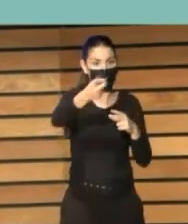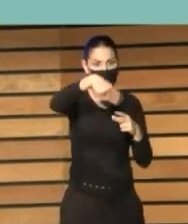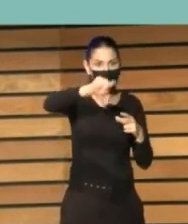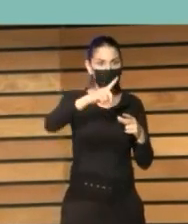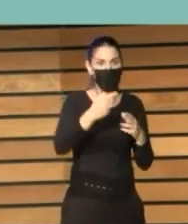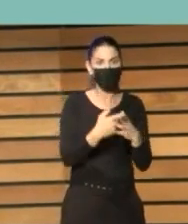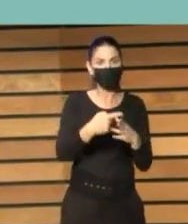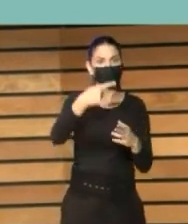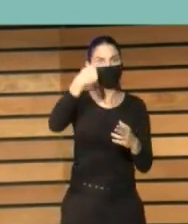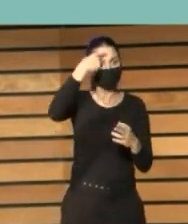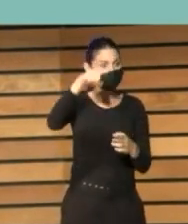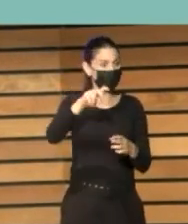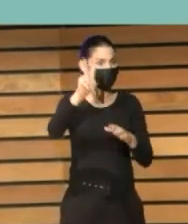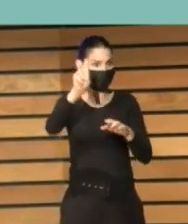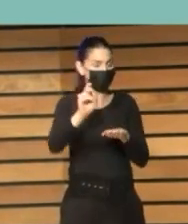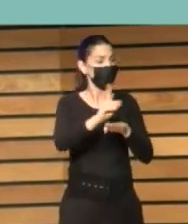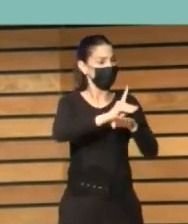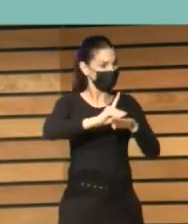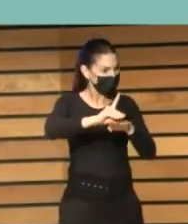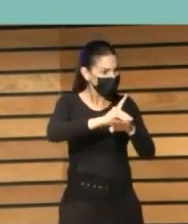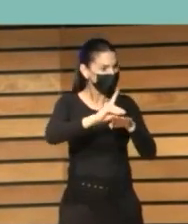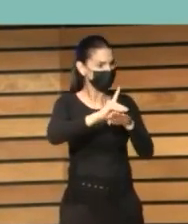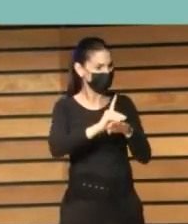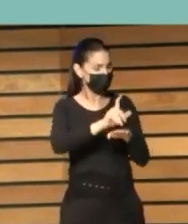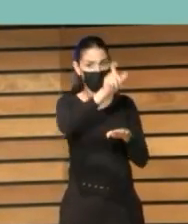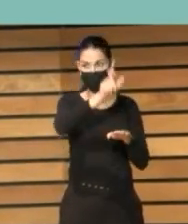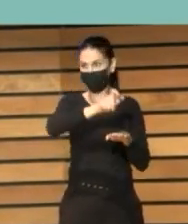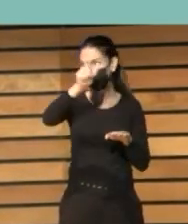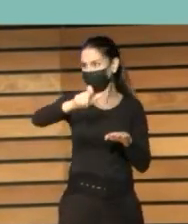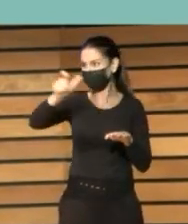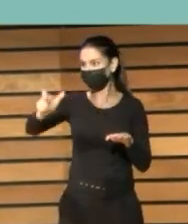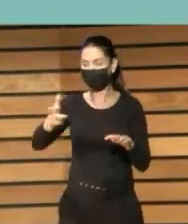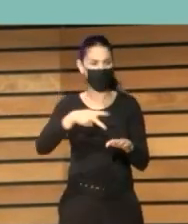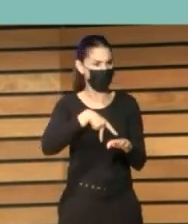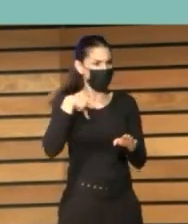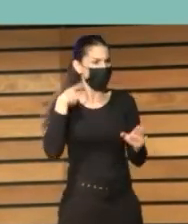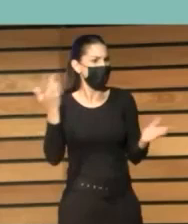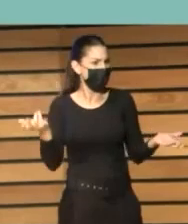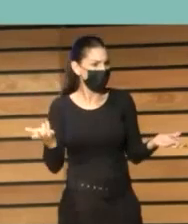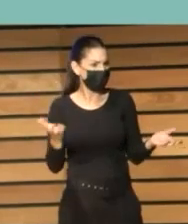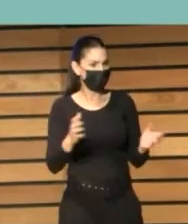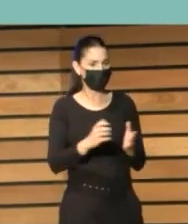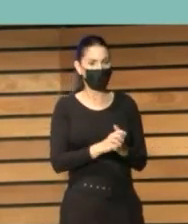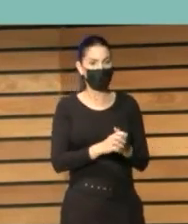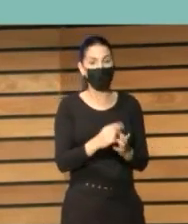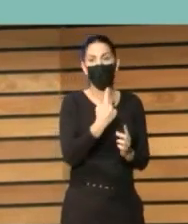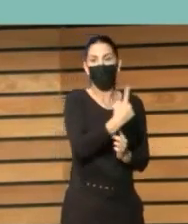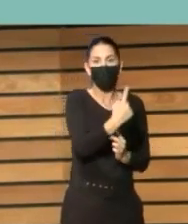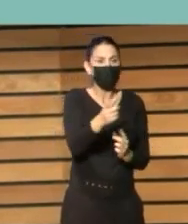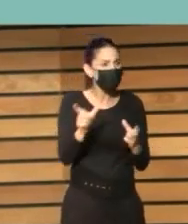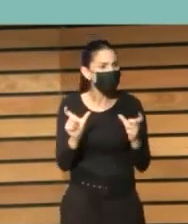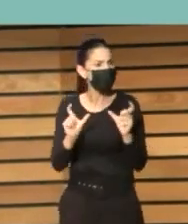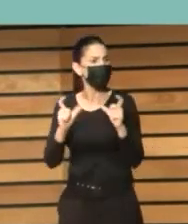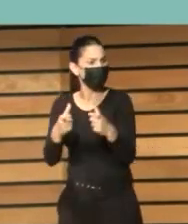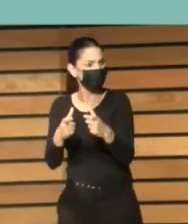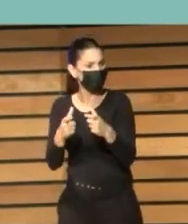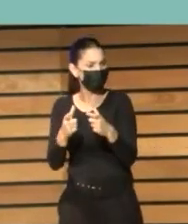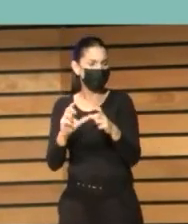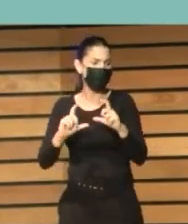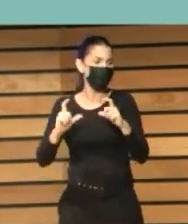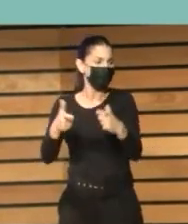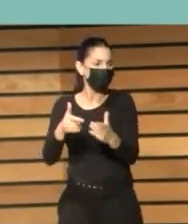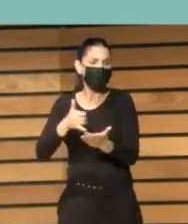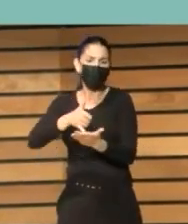tanto capacitando en competencias digitales básicas a las personas en general como específicamente a los colectivos más vulnerables de nuestra